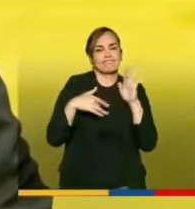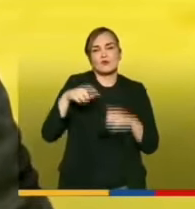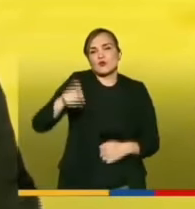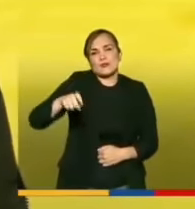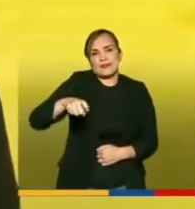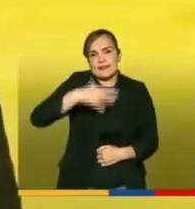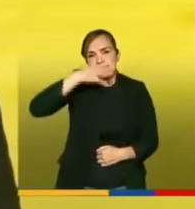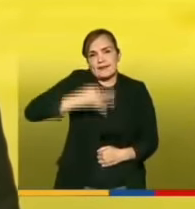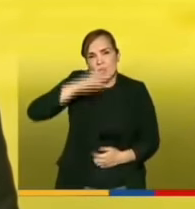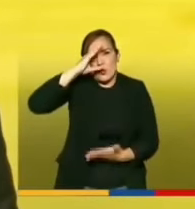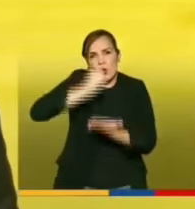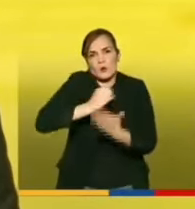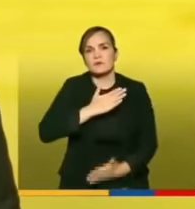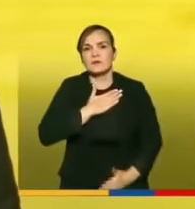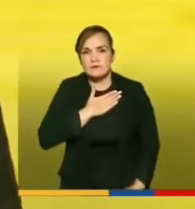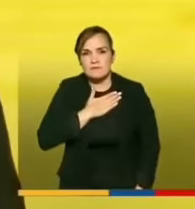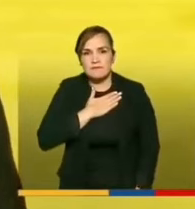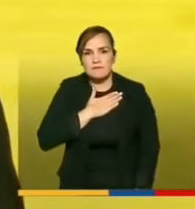el país